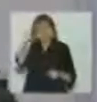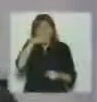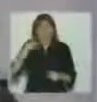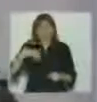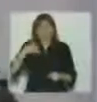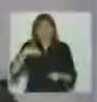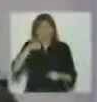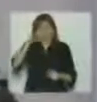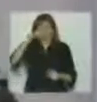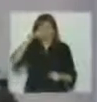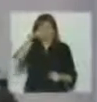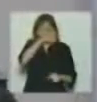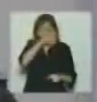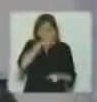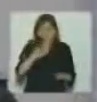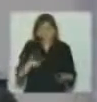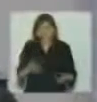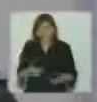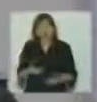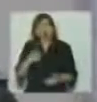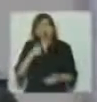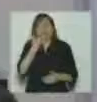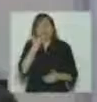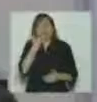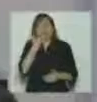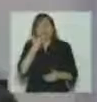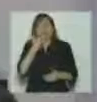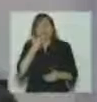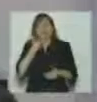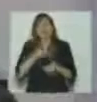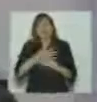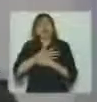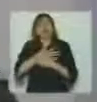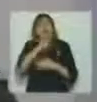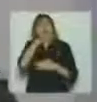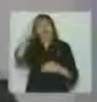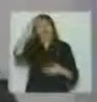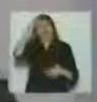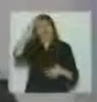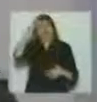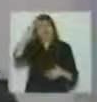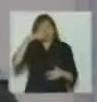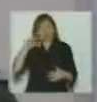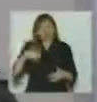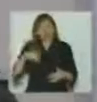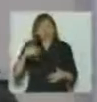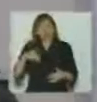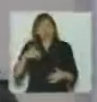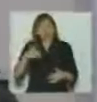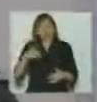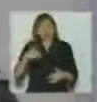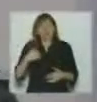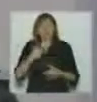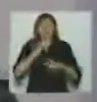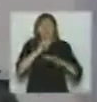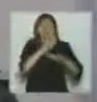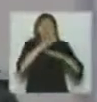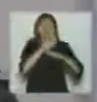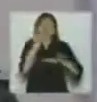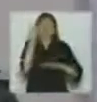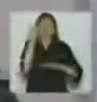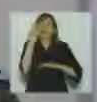verdad amo ese teatro pero las cuatro veces que estuve allí